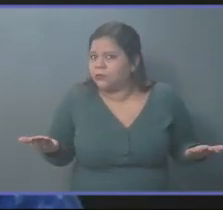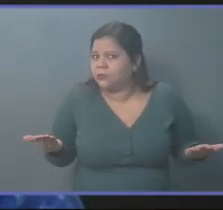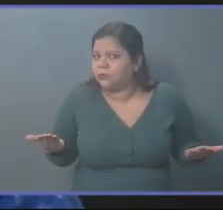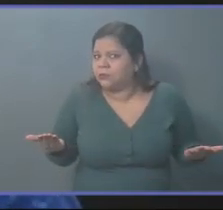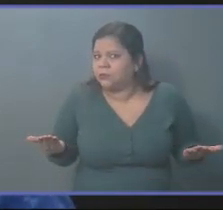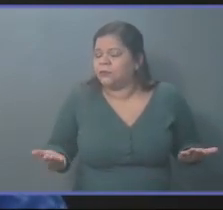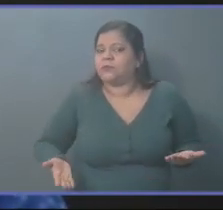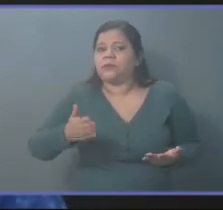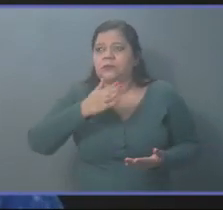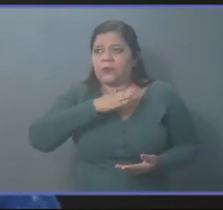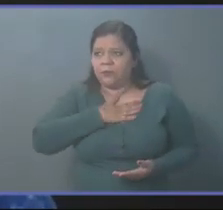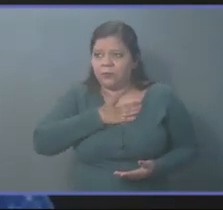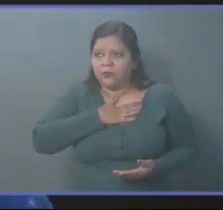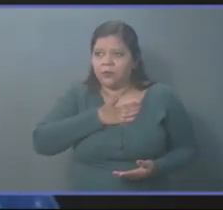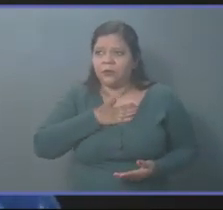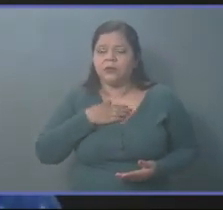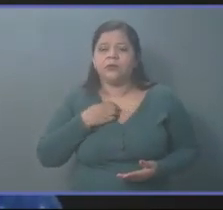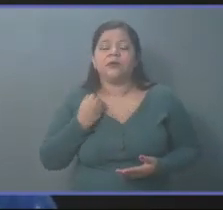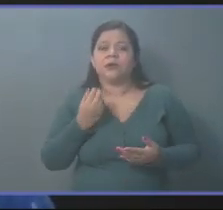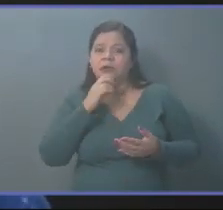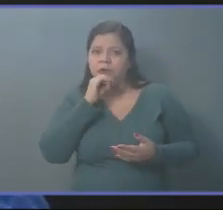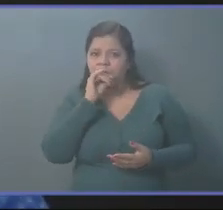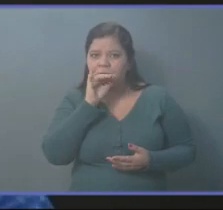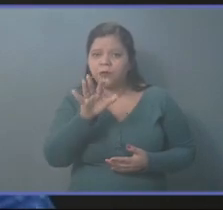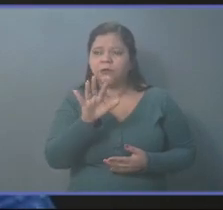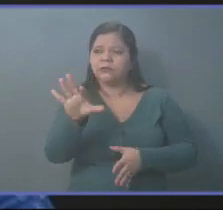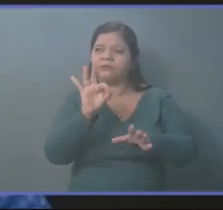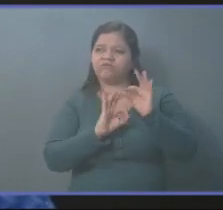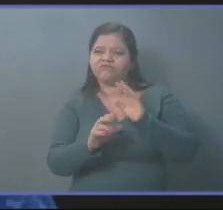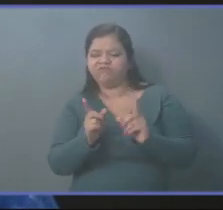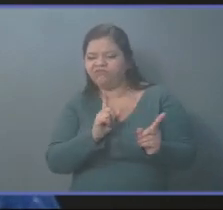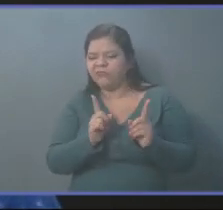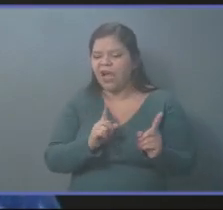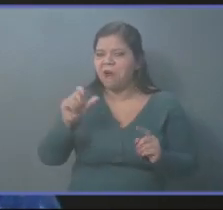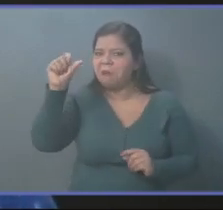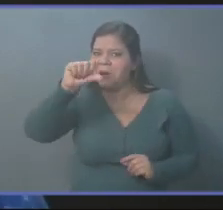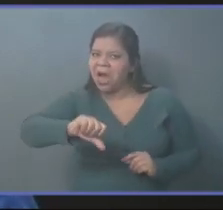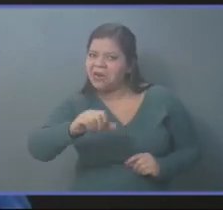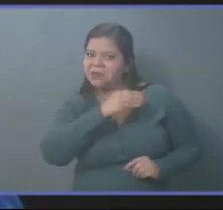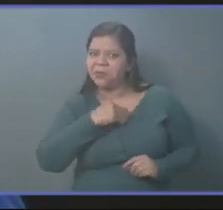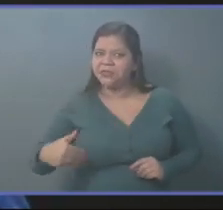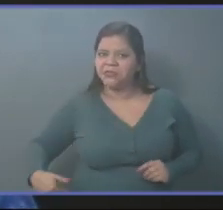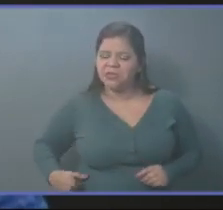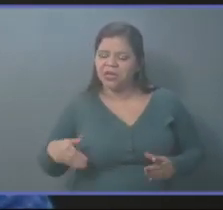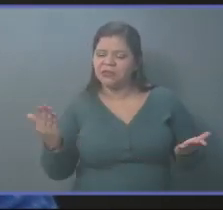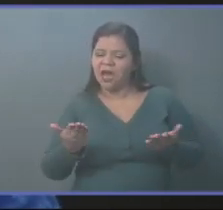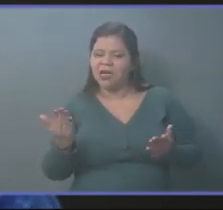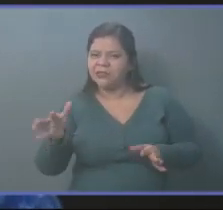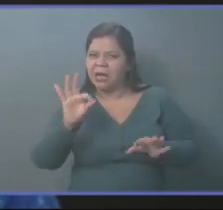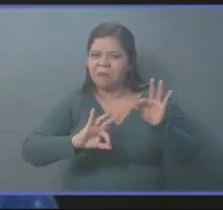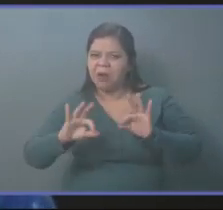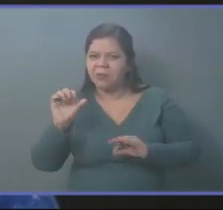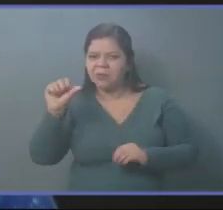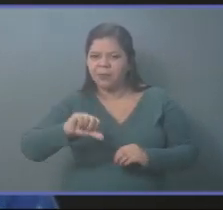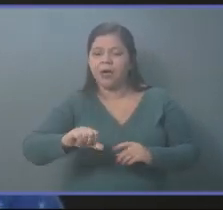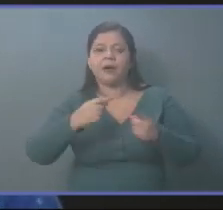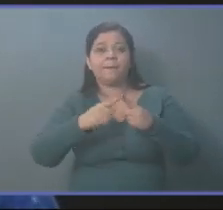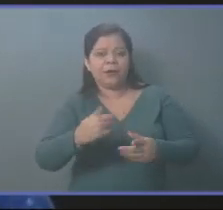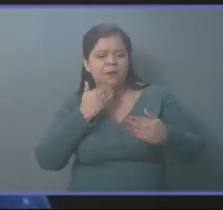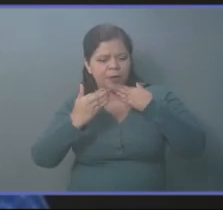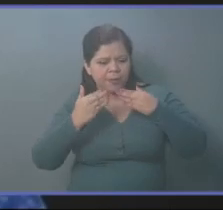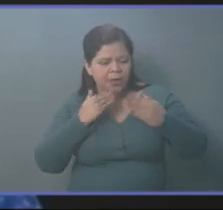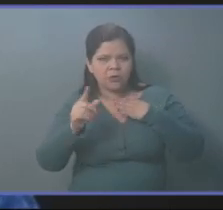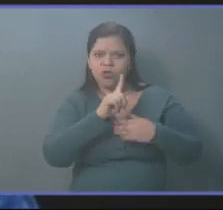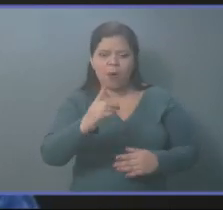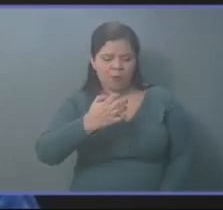Yo he exigido y he reclamado por actitudes cometidas por el Presidente de la República, pero con argumentos, no por